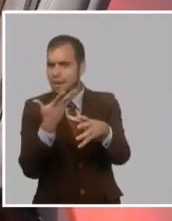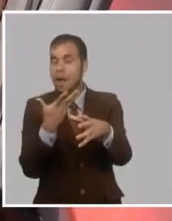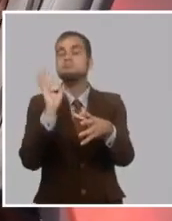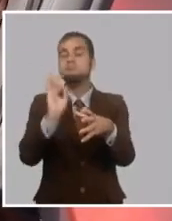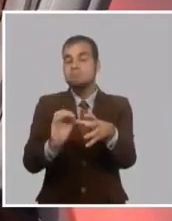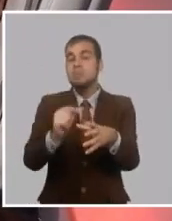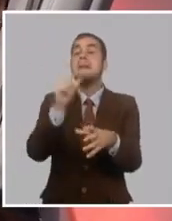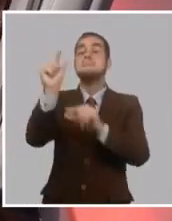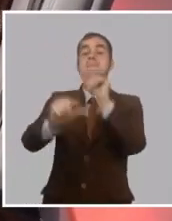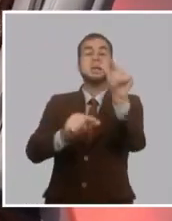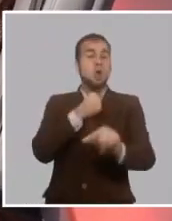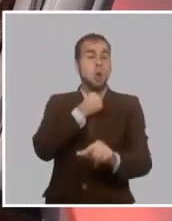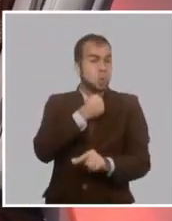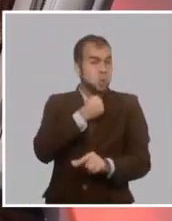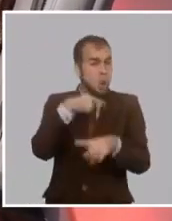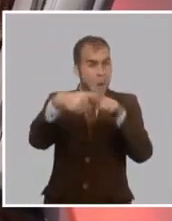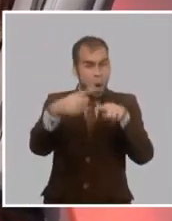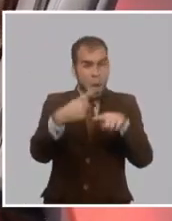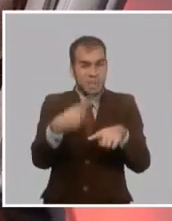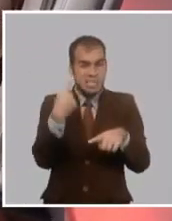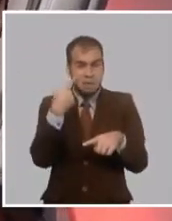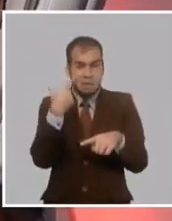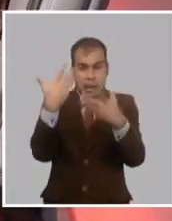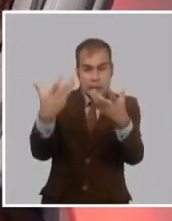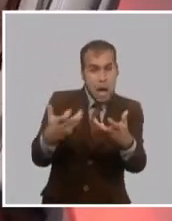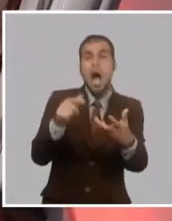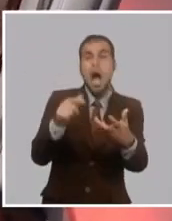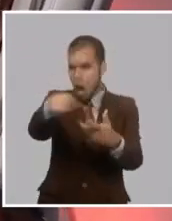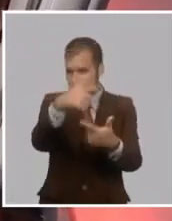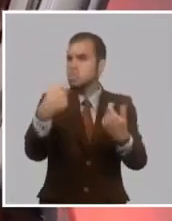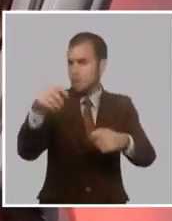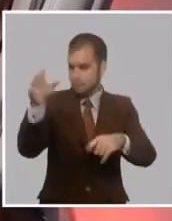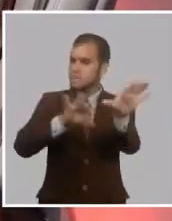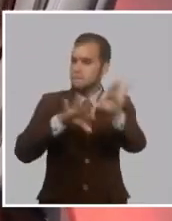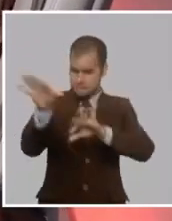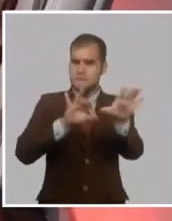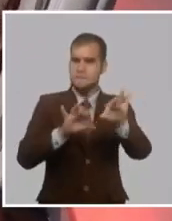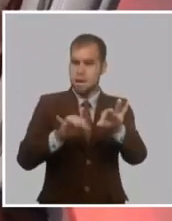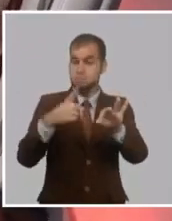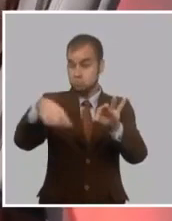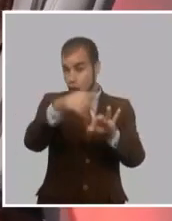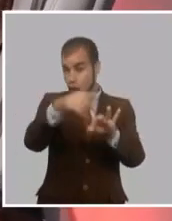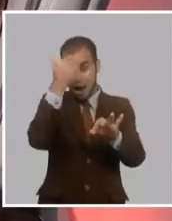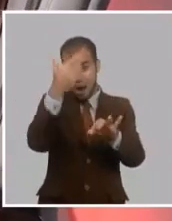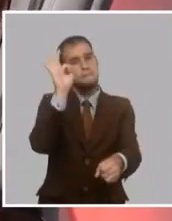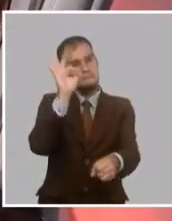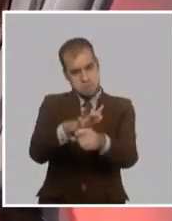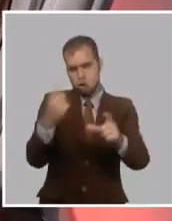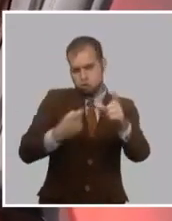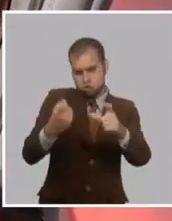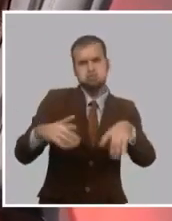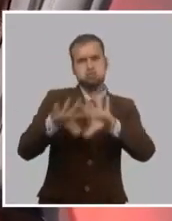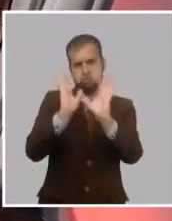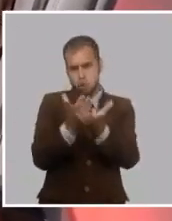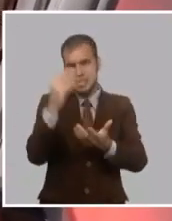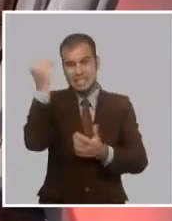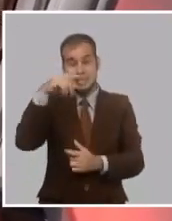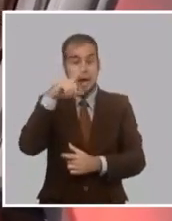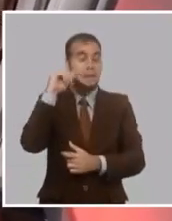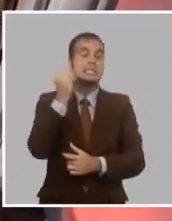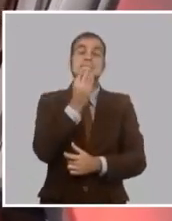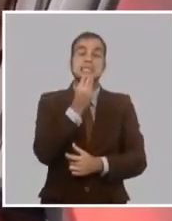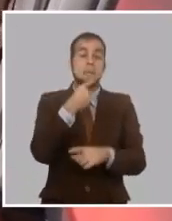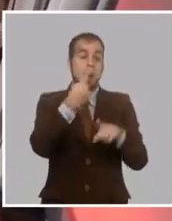los que han mantenido el ímpetu de la Revolución Cubana después de los fracasos, después de los reveses, de la muerte de Césped y de